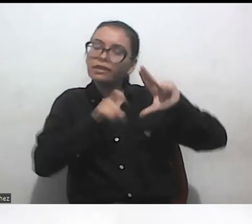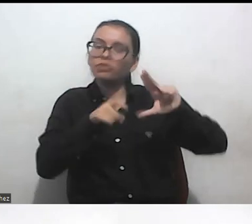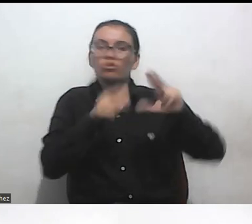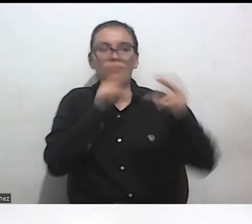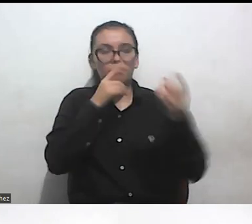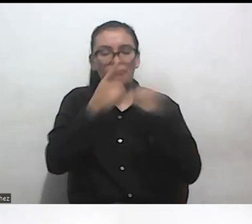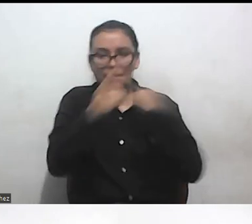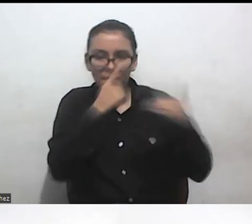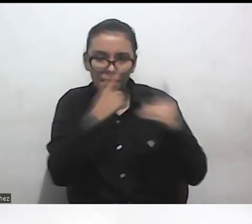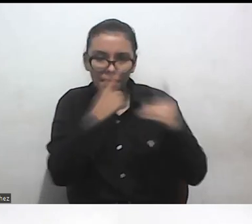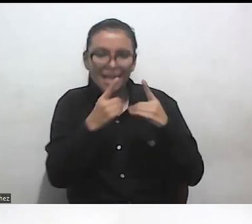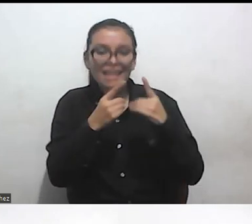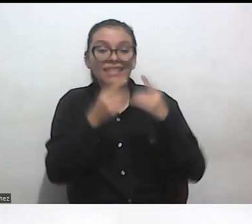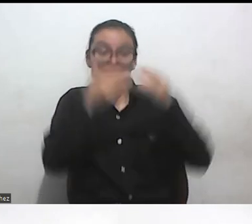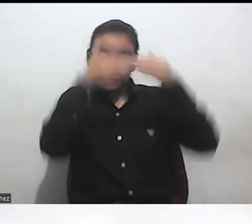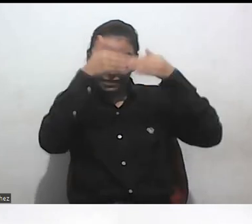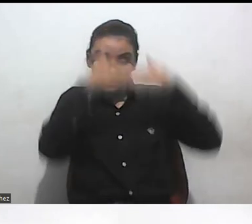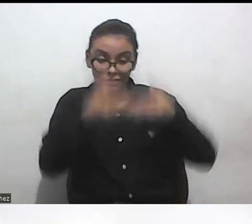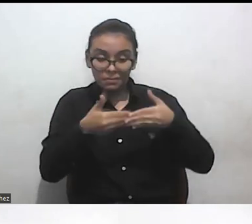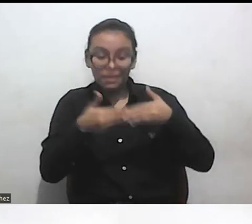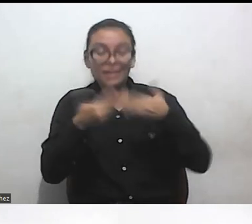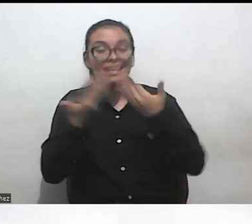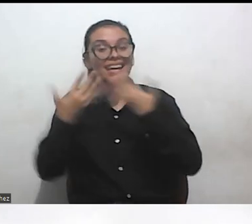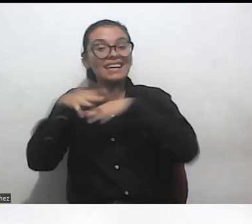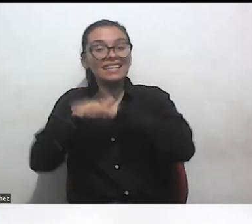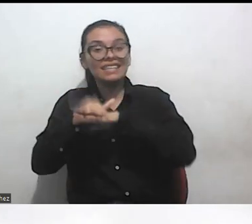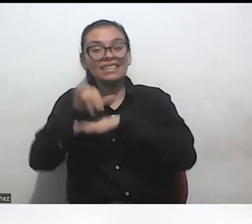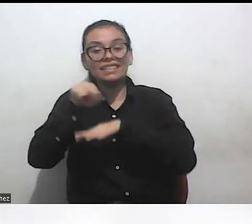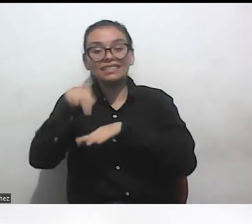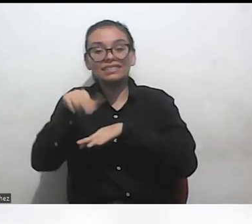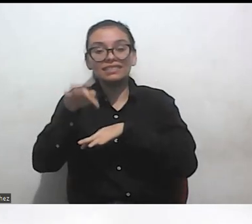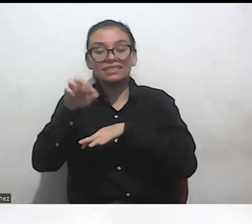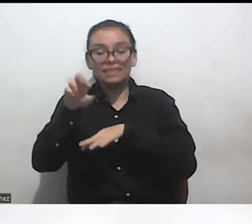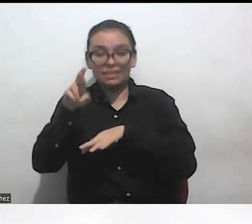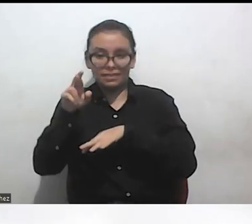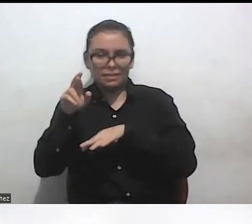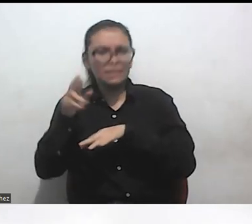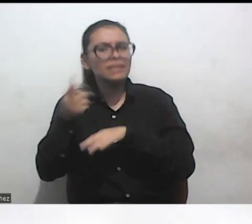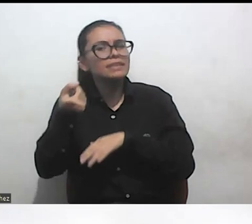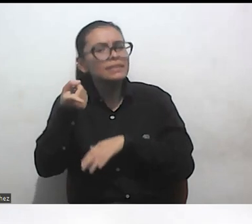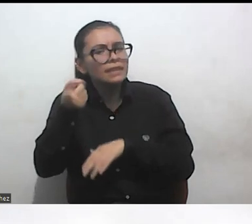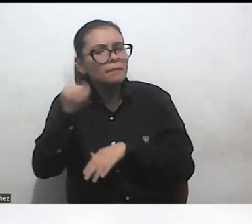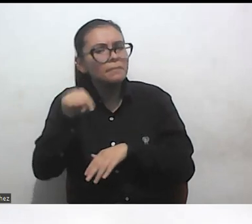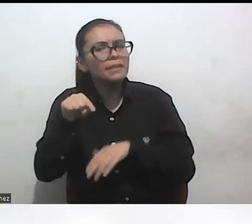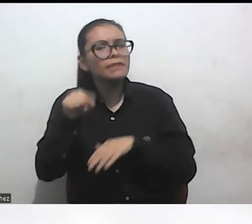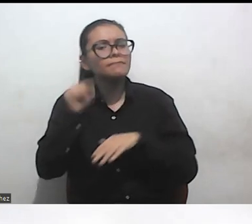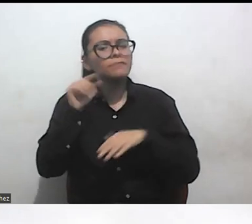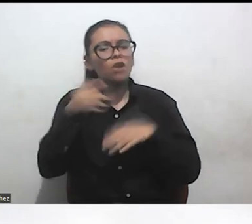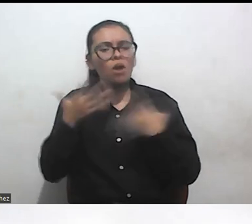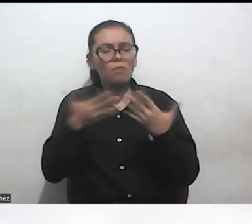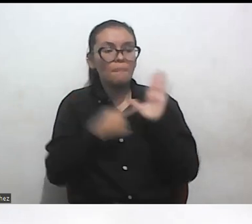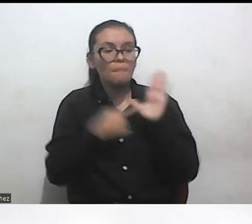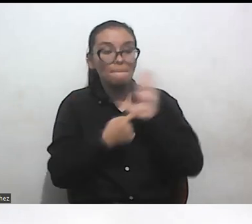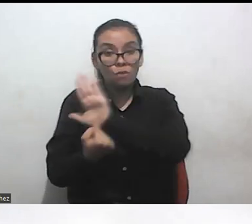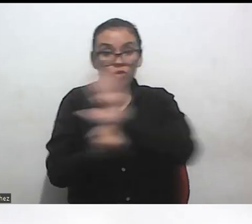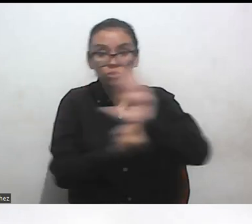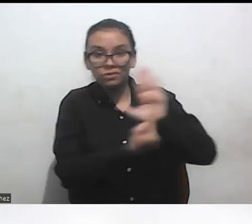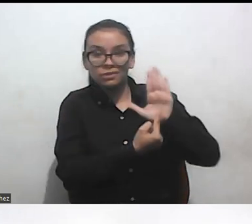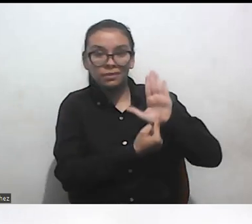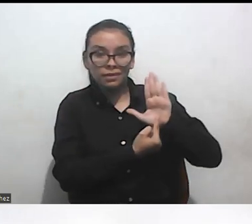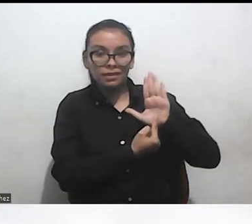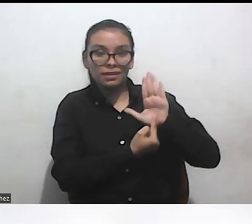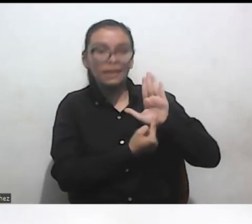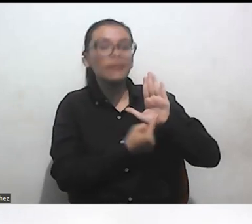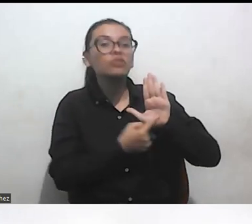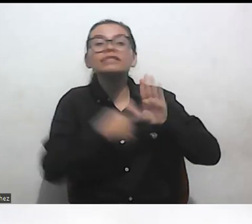interseccionalidad? Y como ampliarlo un poco ¿cómo esto es necesario visibilizarlo en los diferentes sistemas de